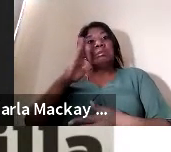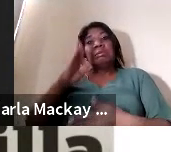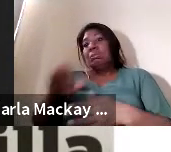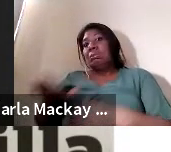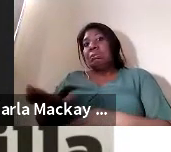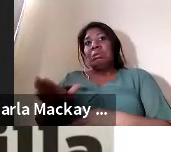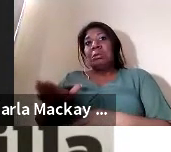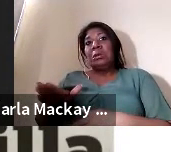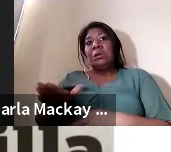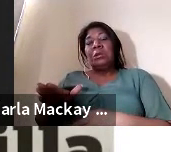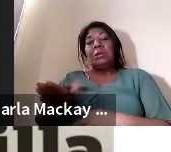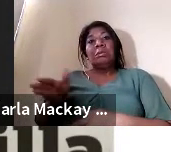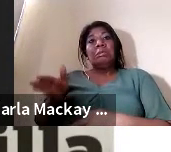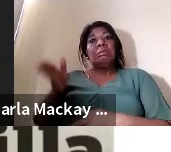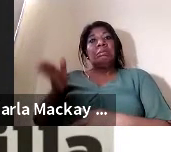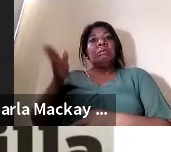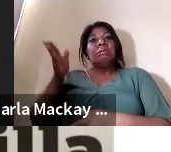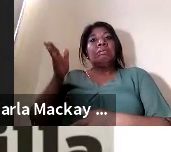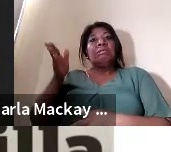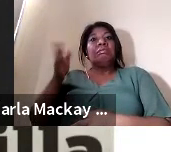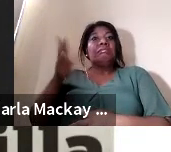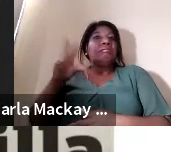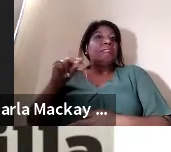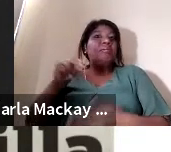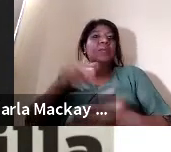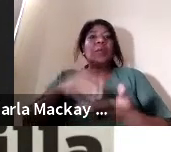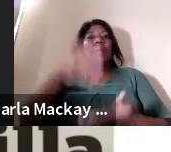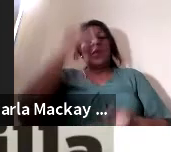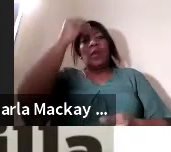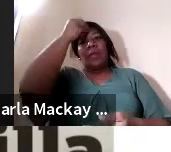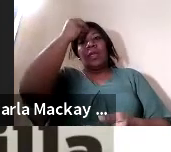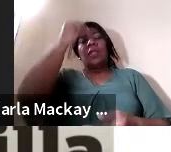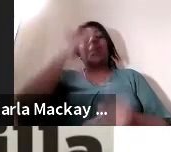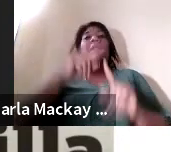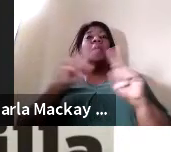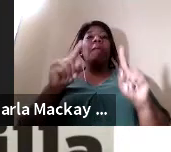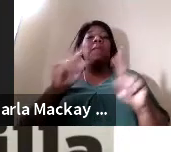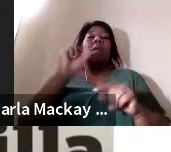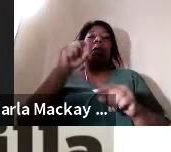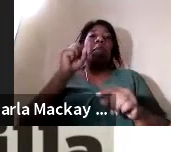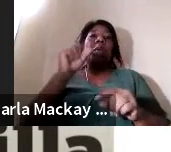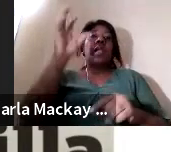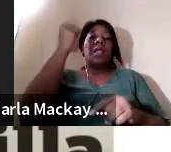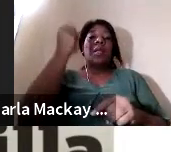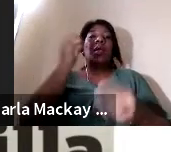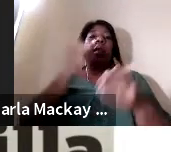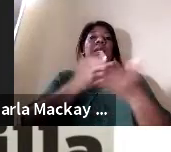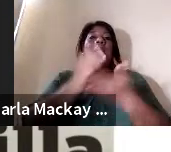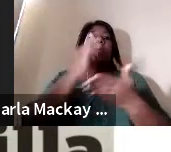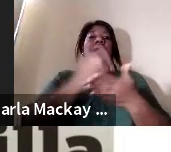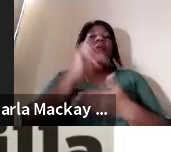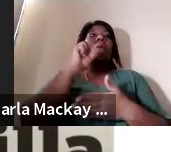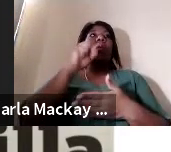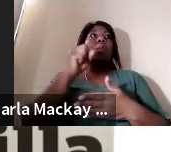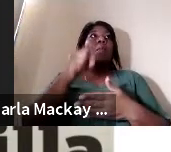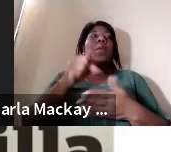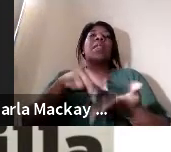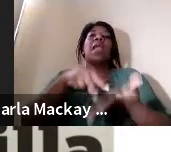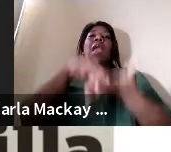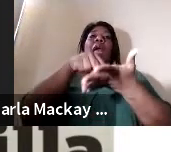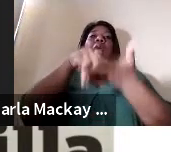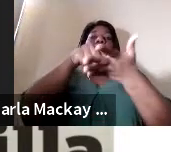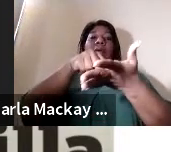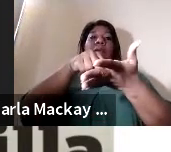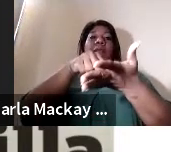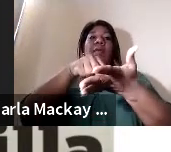creo que si los estudiantes logran entender y logran aprender a investigar ellos pueden ir mucho más allá porque si no nos vamos